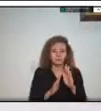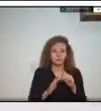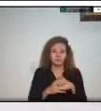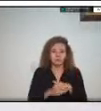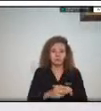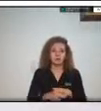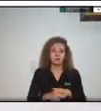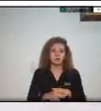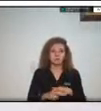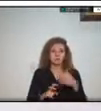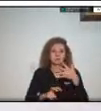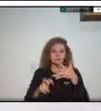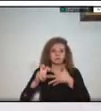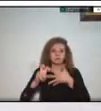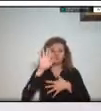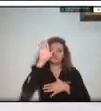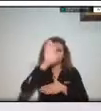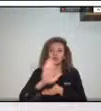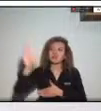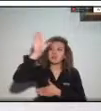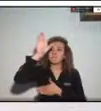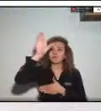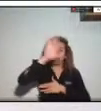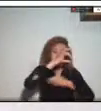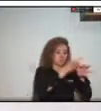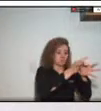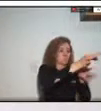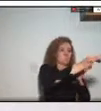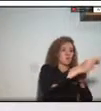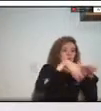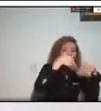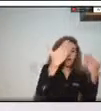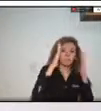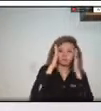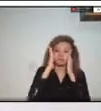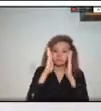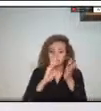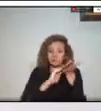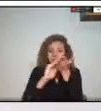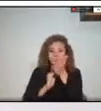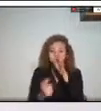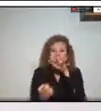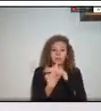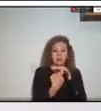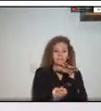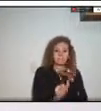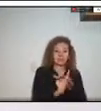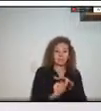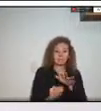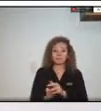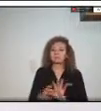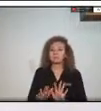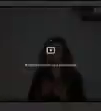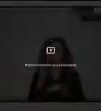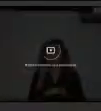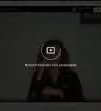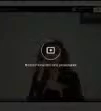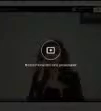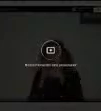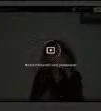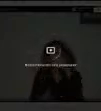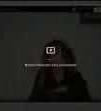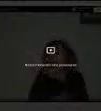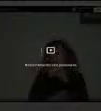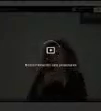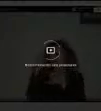departamental como municipal así las cosas entonces para antes de cerrar ya este este conversatorio